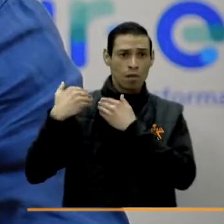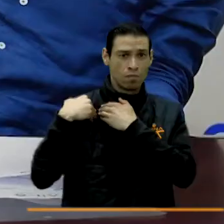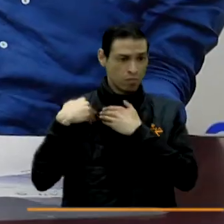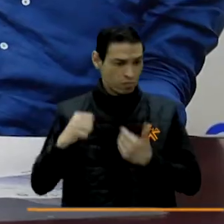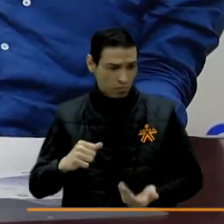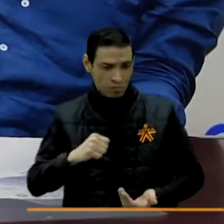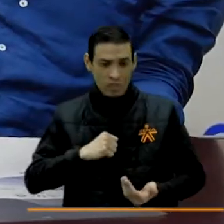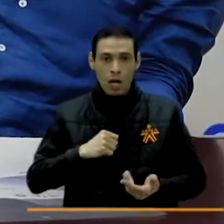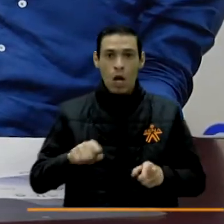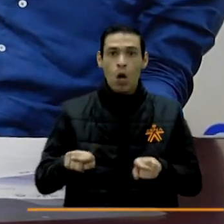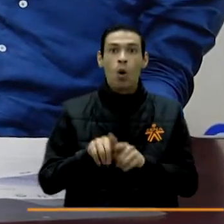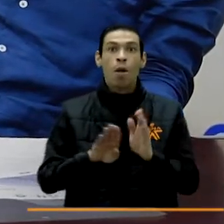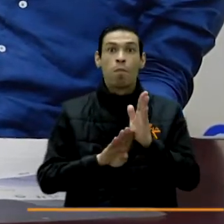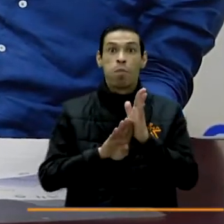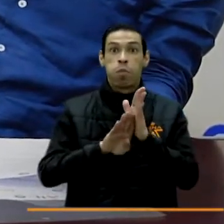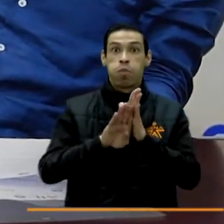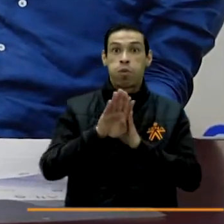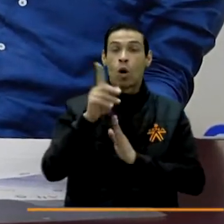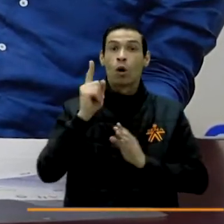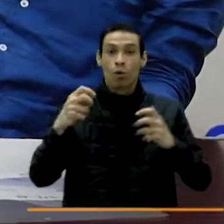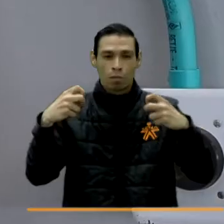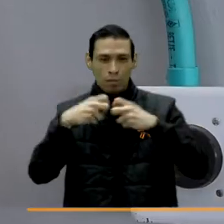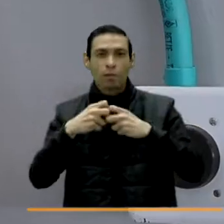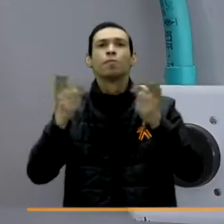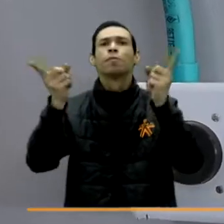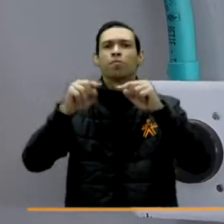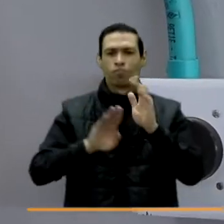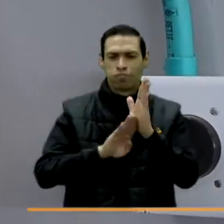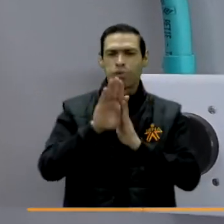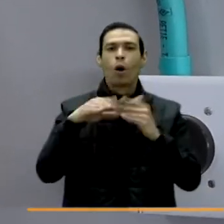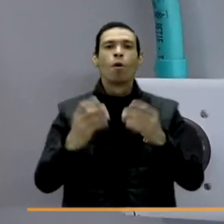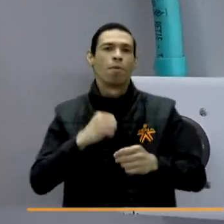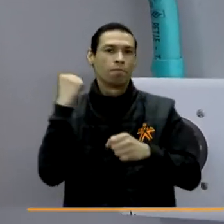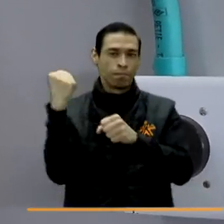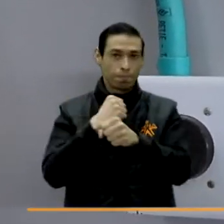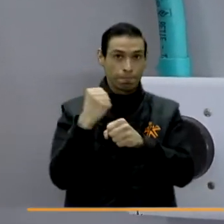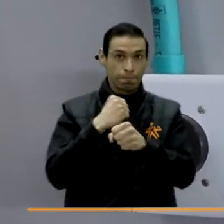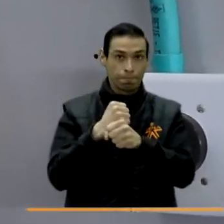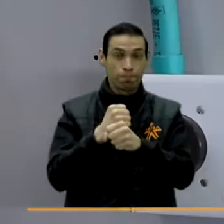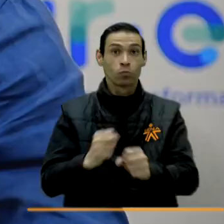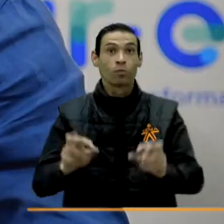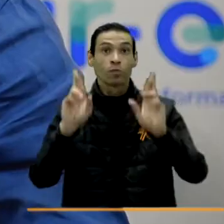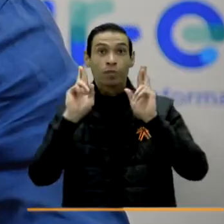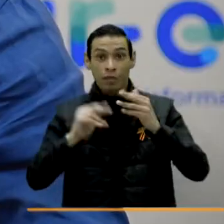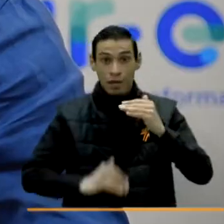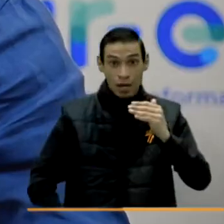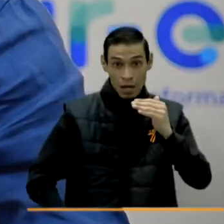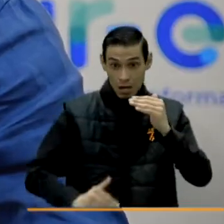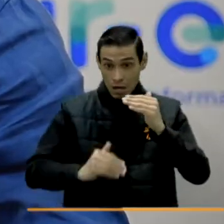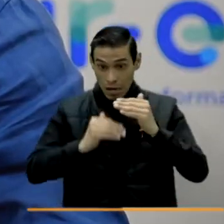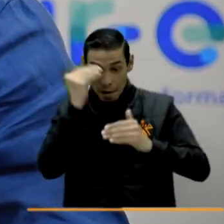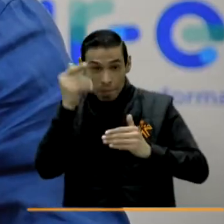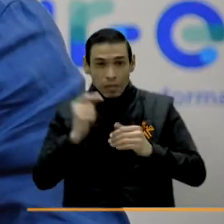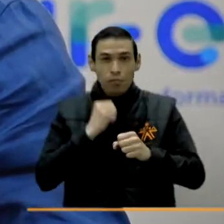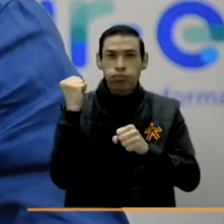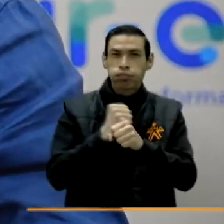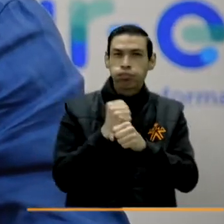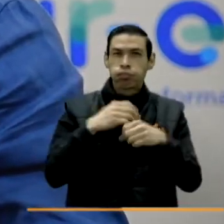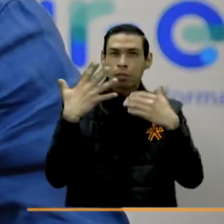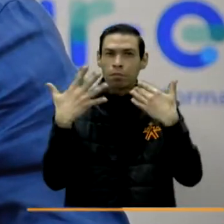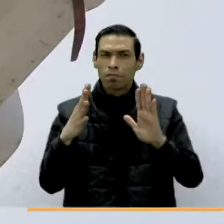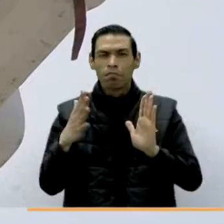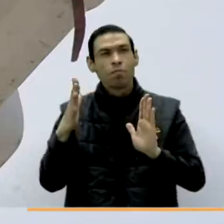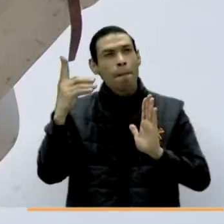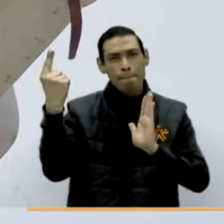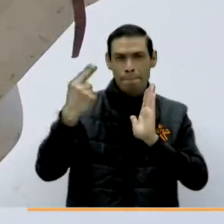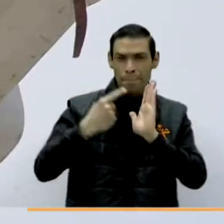a traer progreso con la energía, sino vamos a traer progreso a través del empleo. Esperamos generar más de casi 10 mil